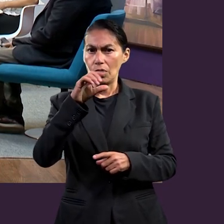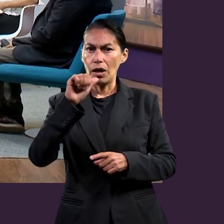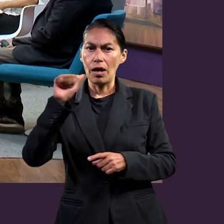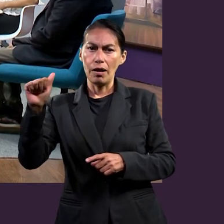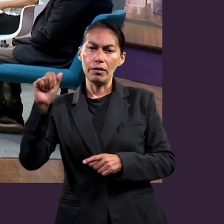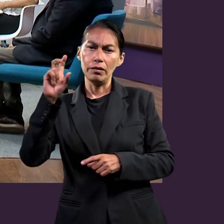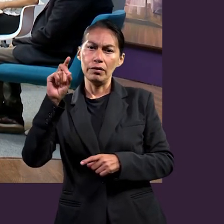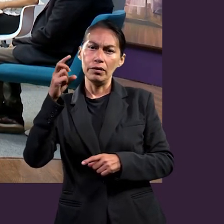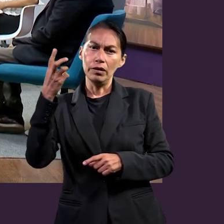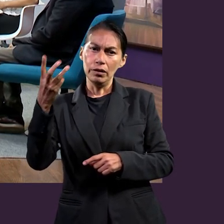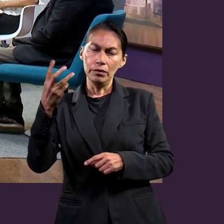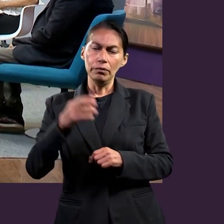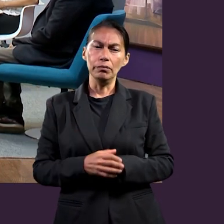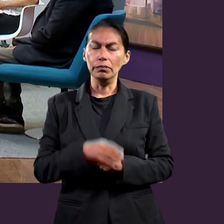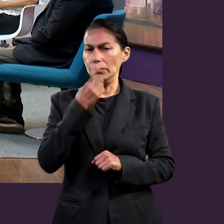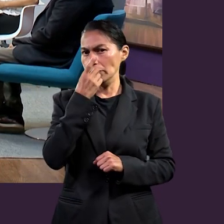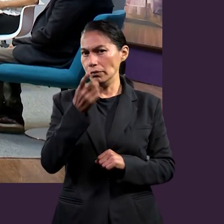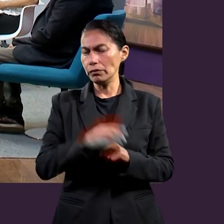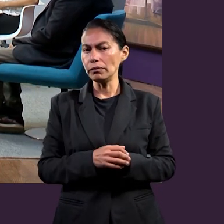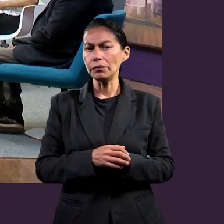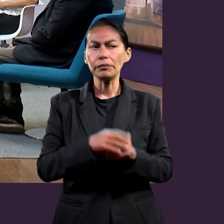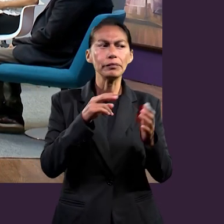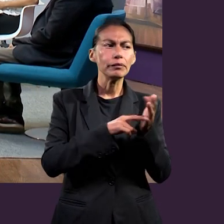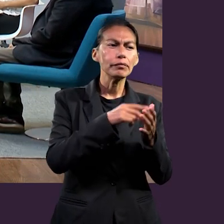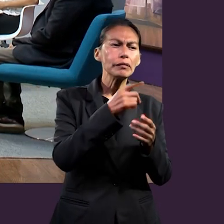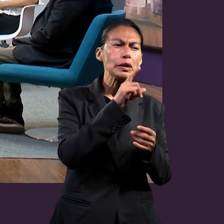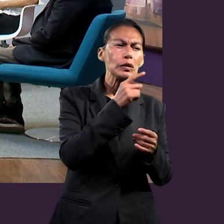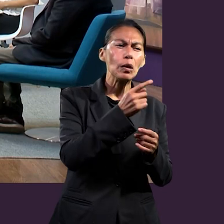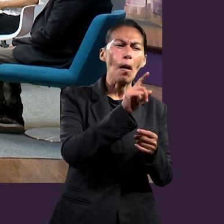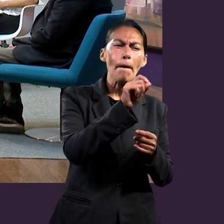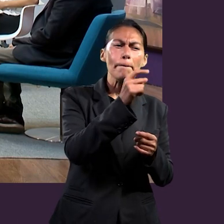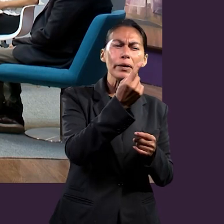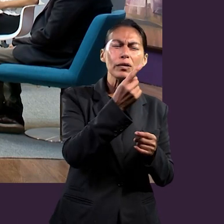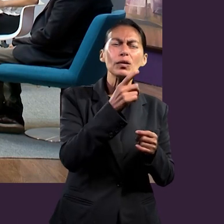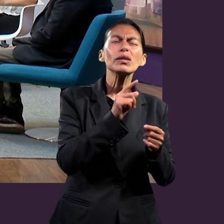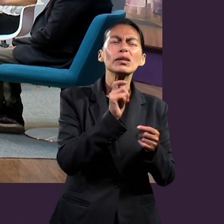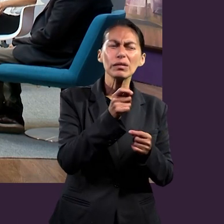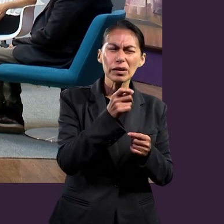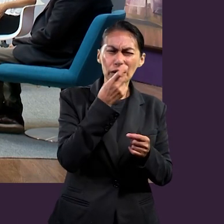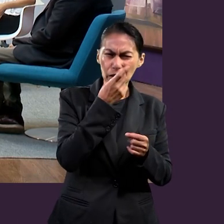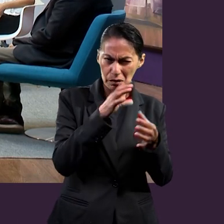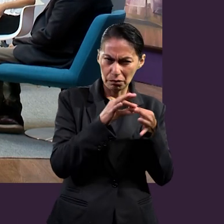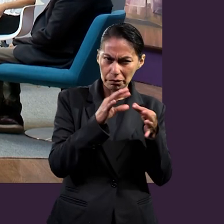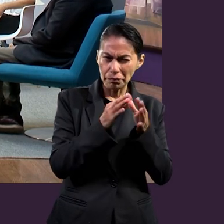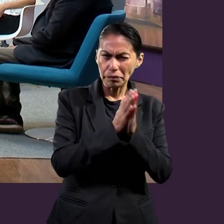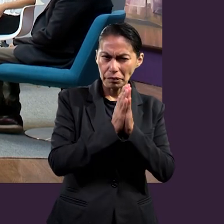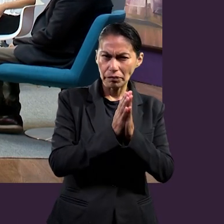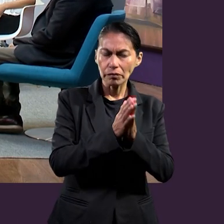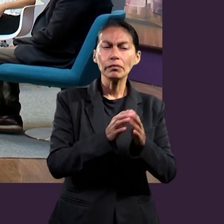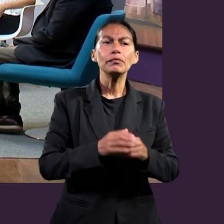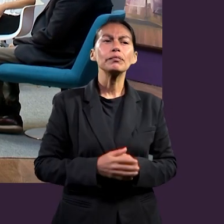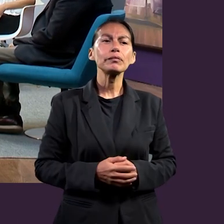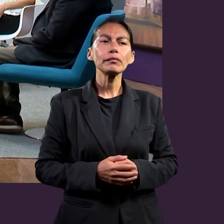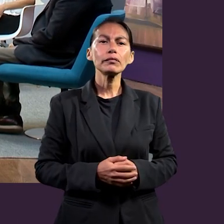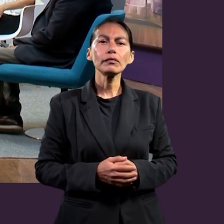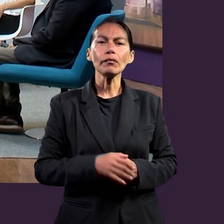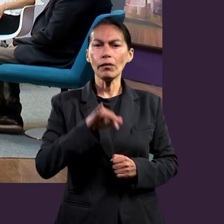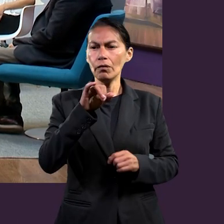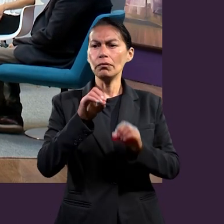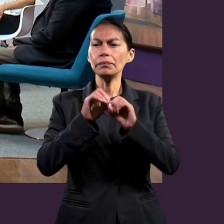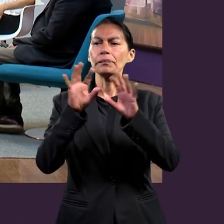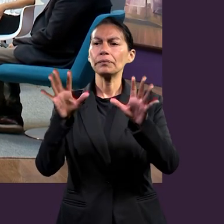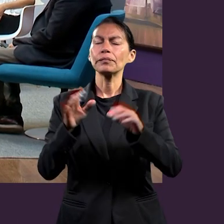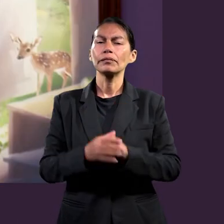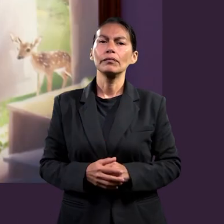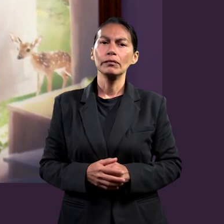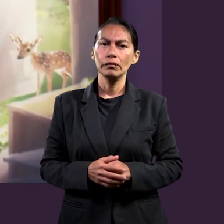33, el primer versículo tiene una relevancia. ¿Nos podrías hablar un poquito de este primer versículo, leérnoslo y hablarnos de la relevancia